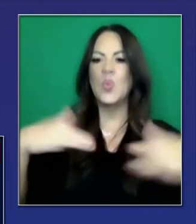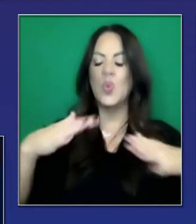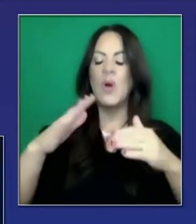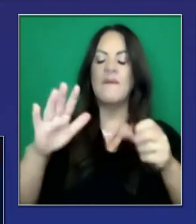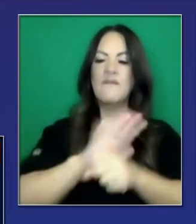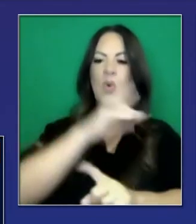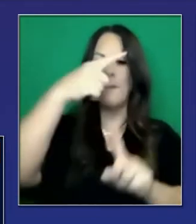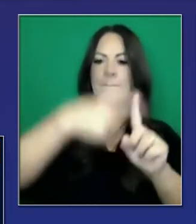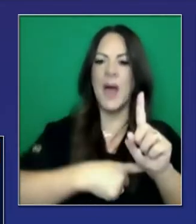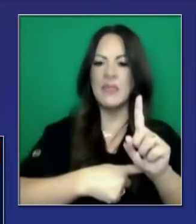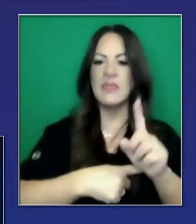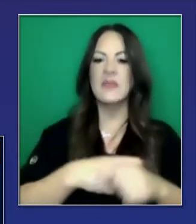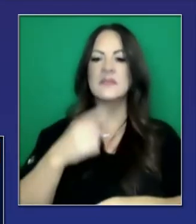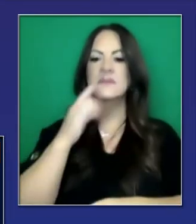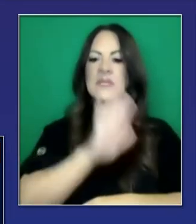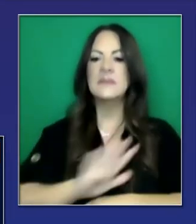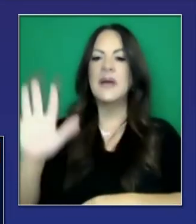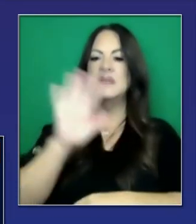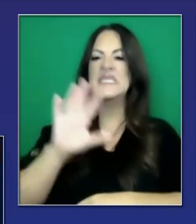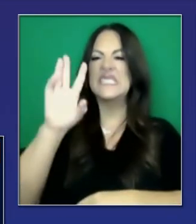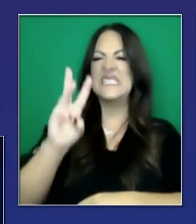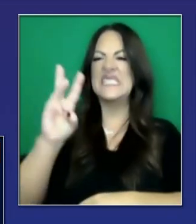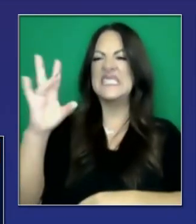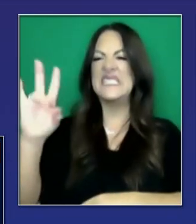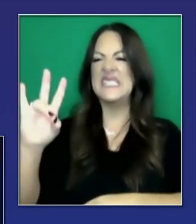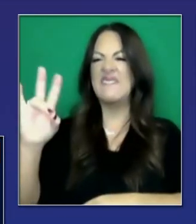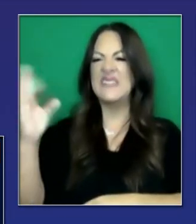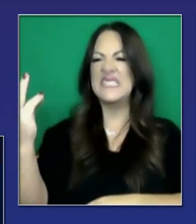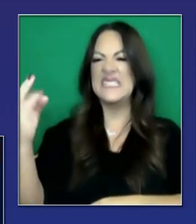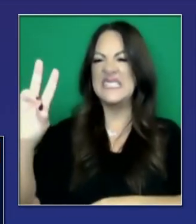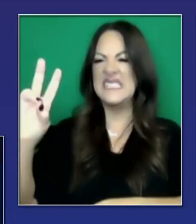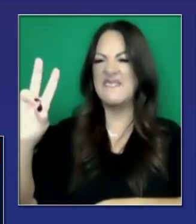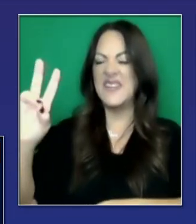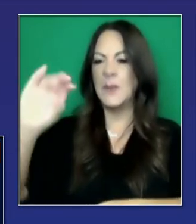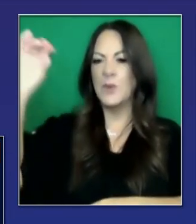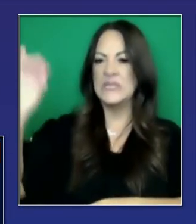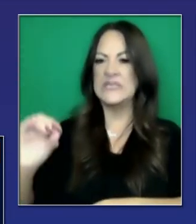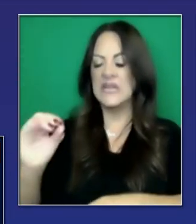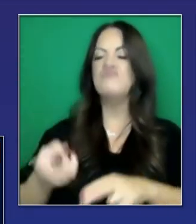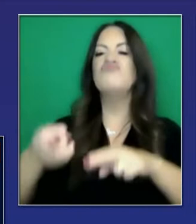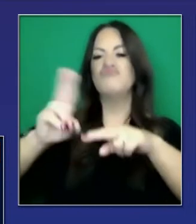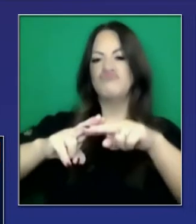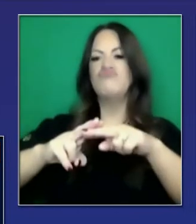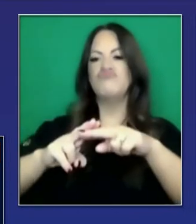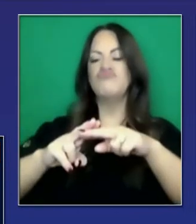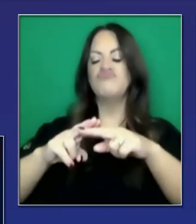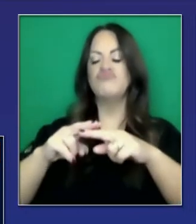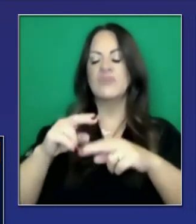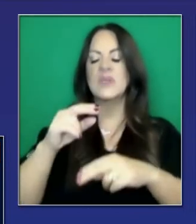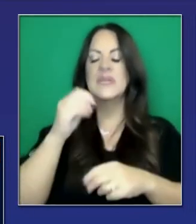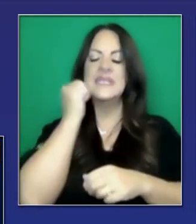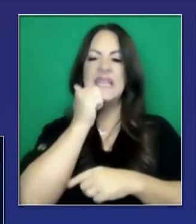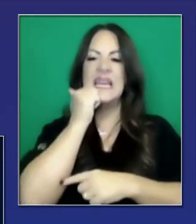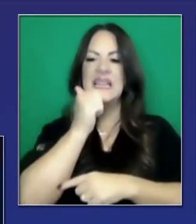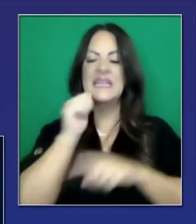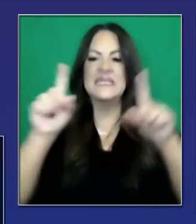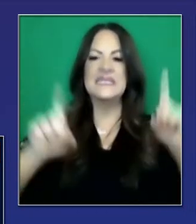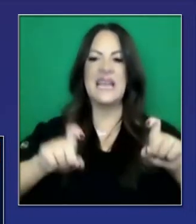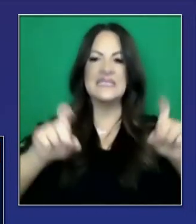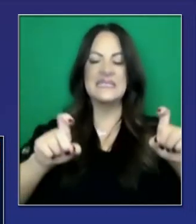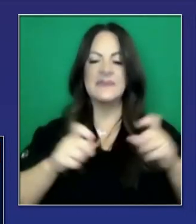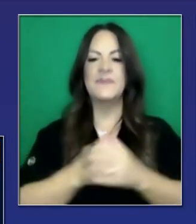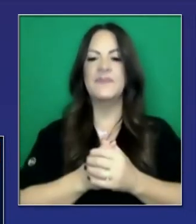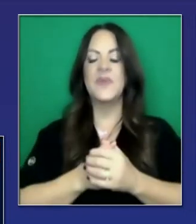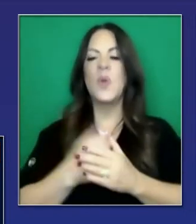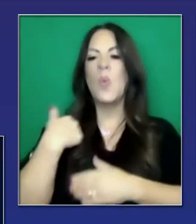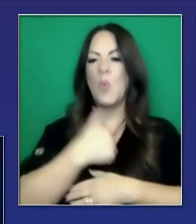Hasta la fecha de hoy, hemos visto 67 por ciento de aumento en el número promedio de pruebas diarias. Solamente